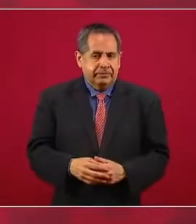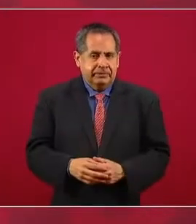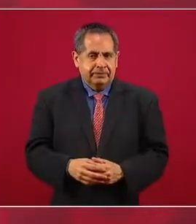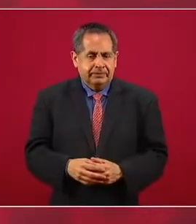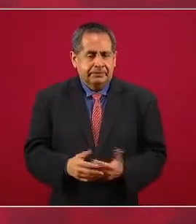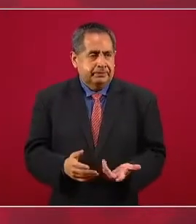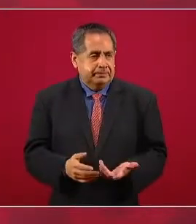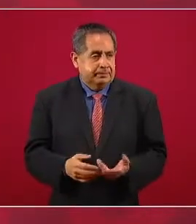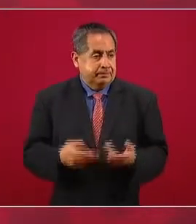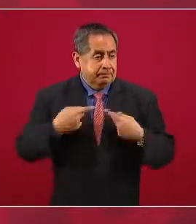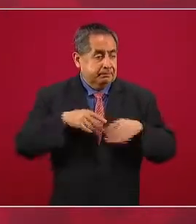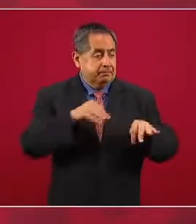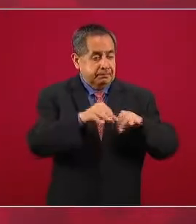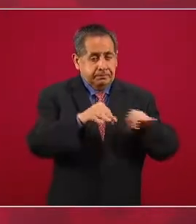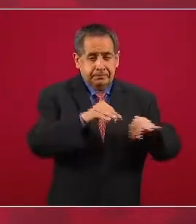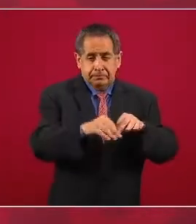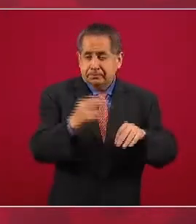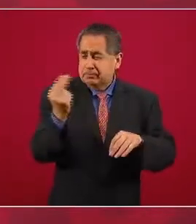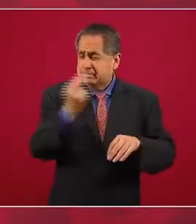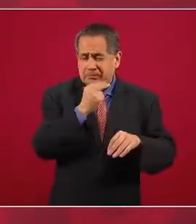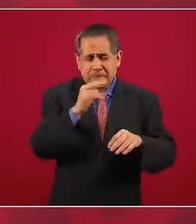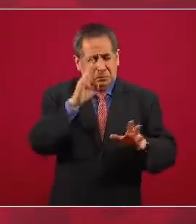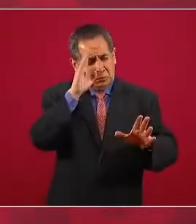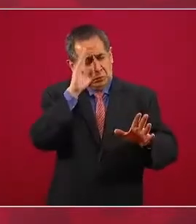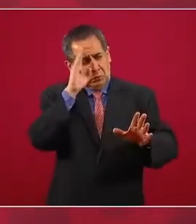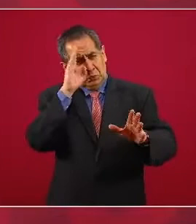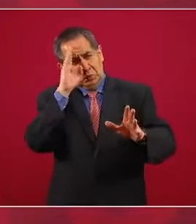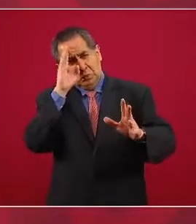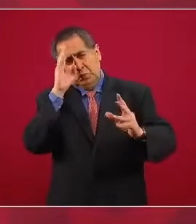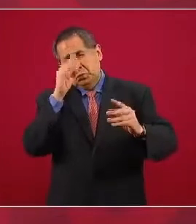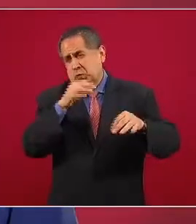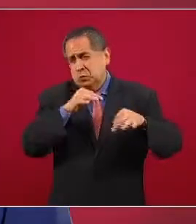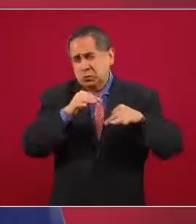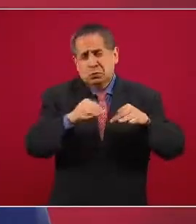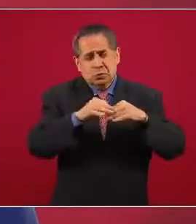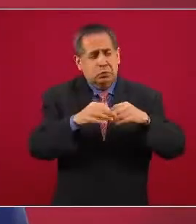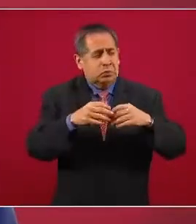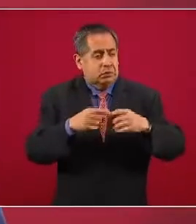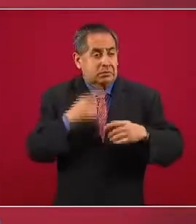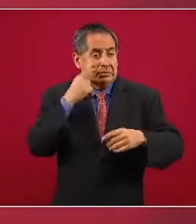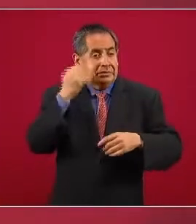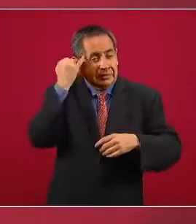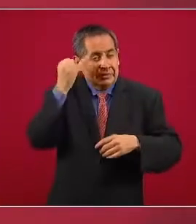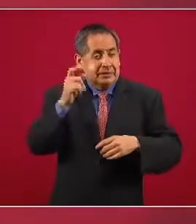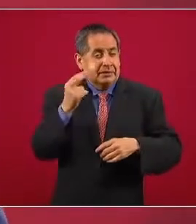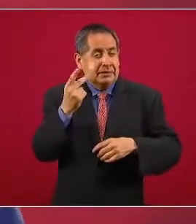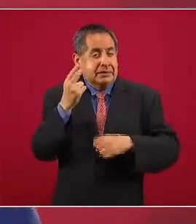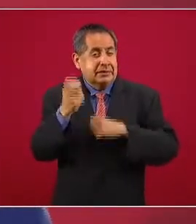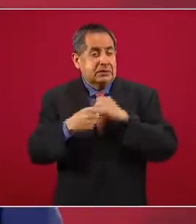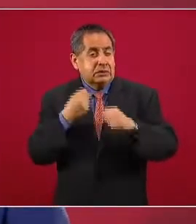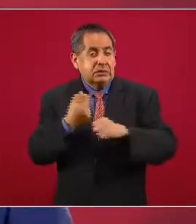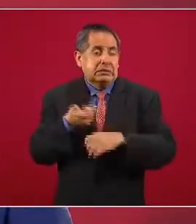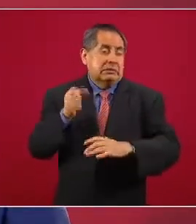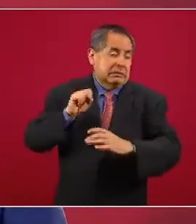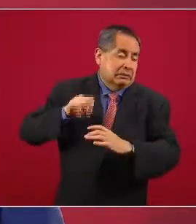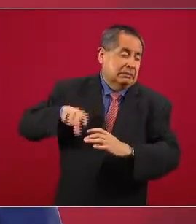Los trabajadores necesitaban una gesta heroica durante toda su vida, cotizar 25 años